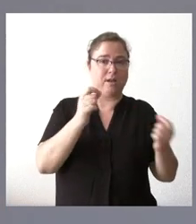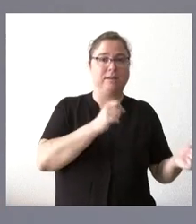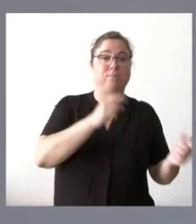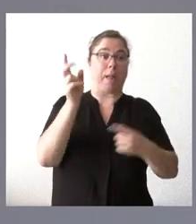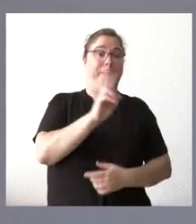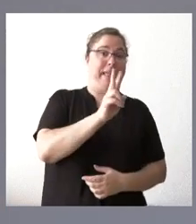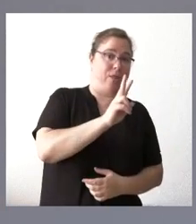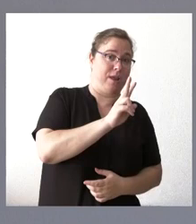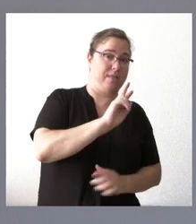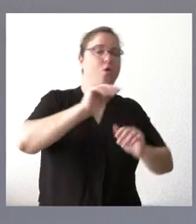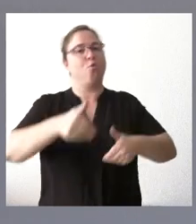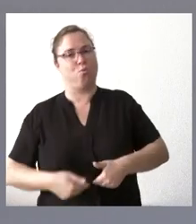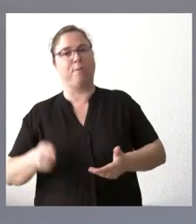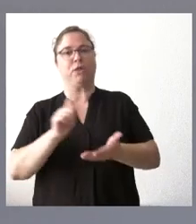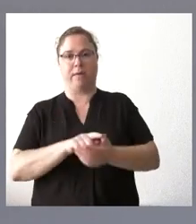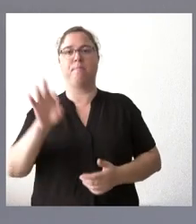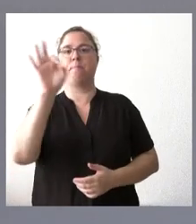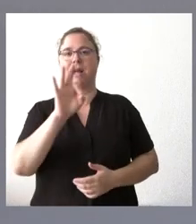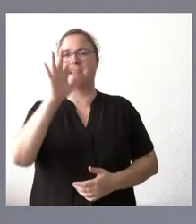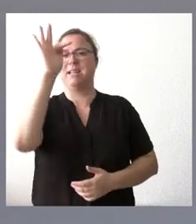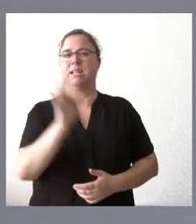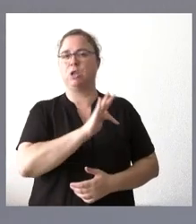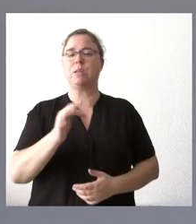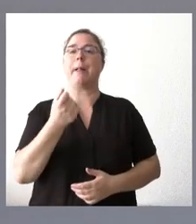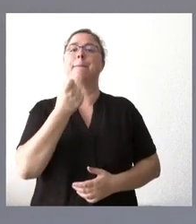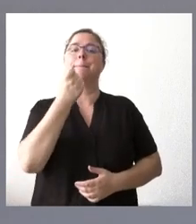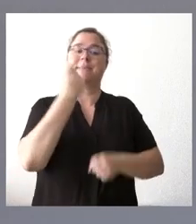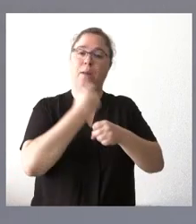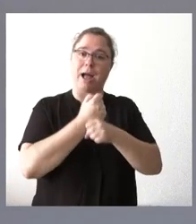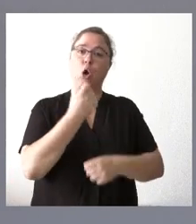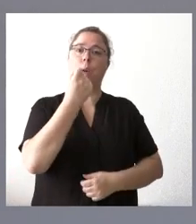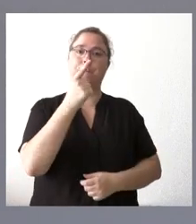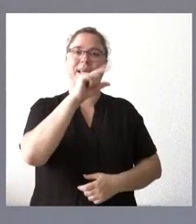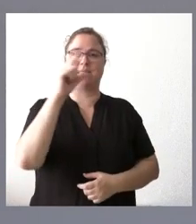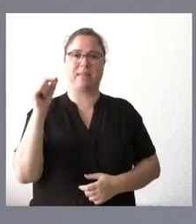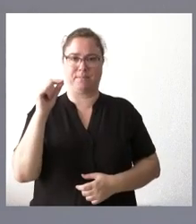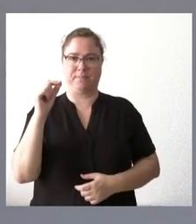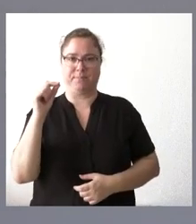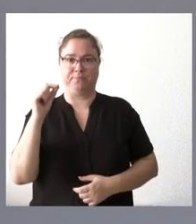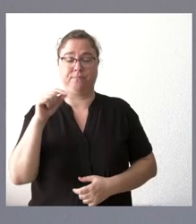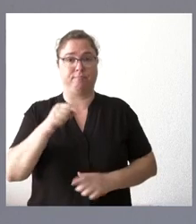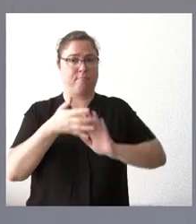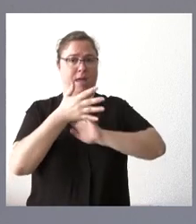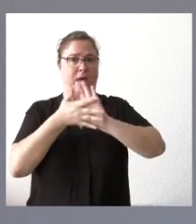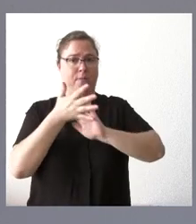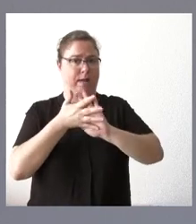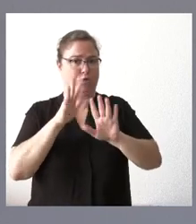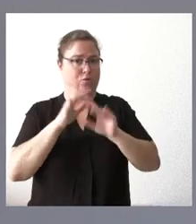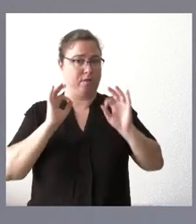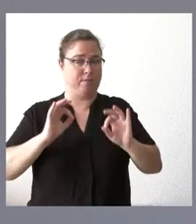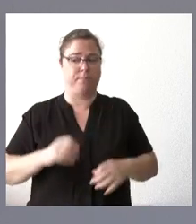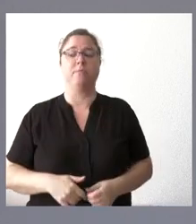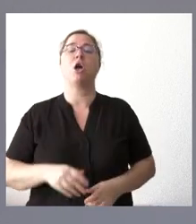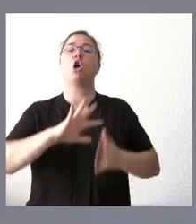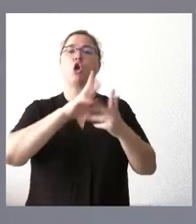Valladolid y poder volver a Palencia. En total son 1.100 empleos de los que estamos hablando en estas circunstancias. Esa es una buena